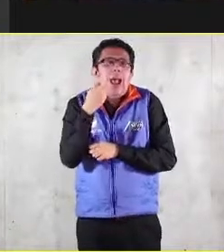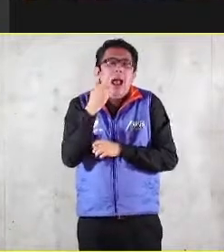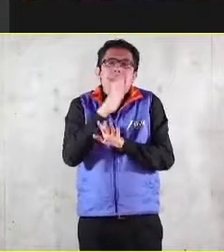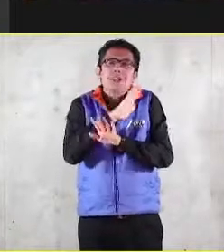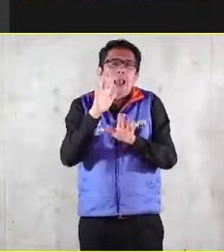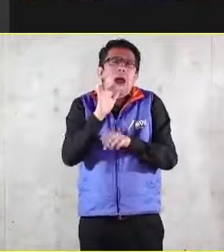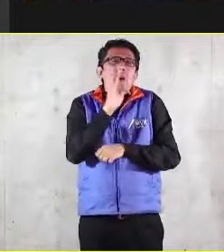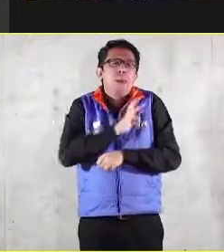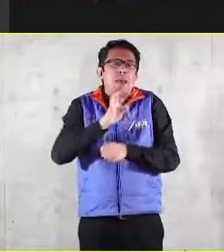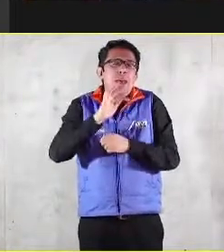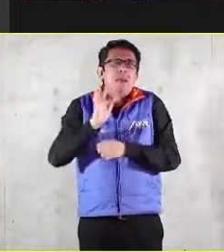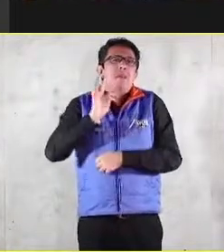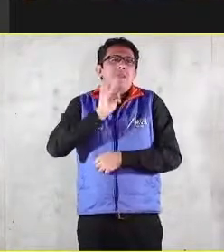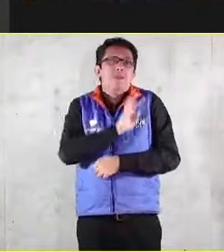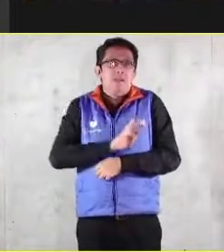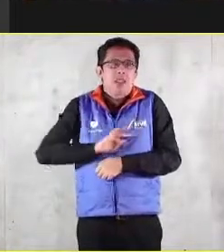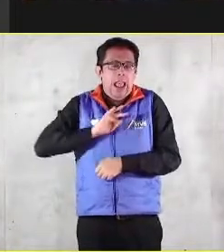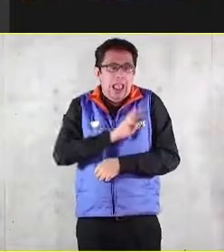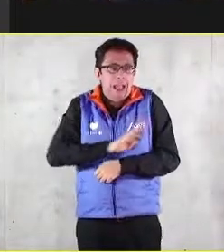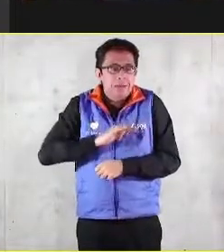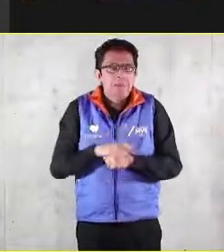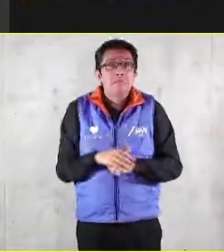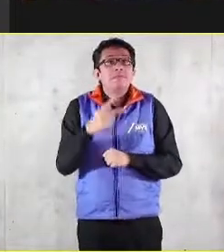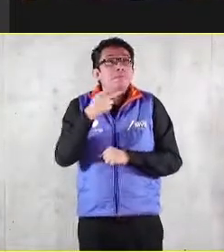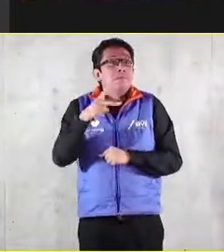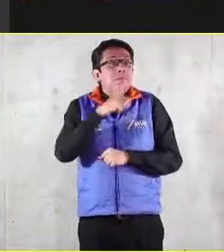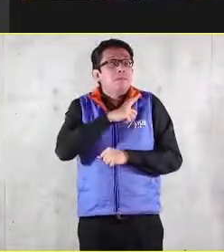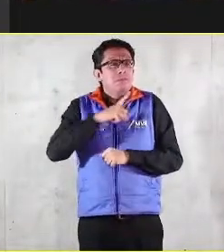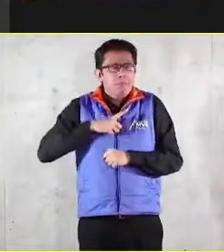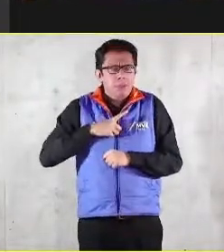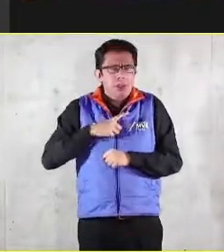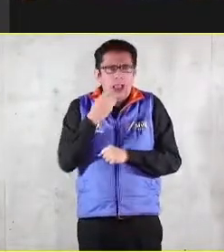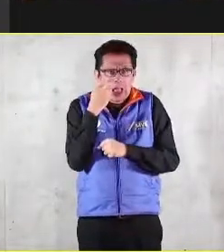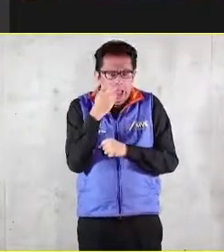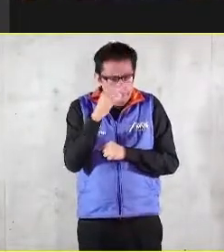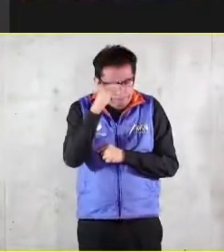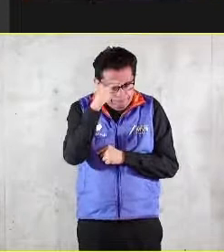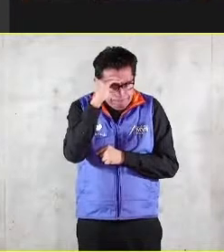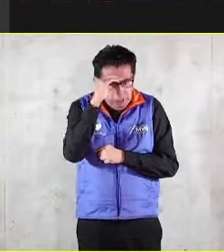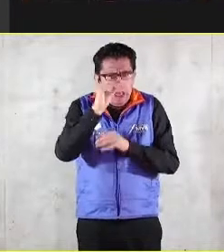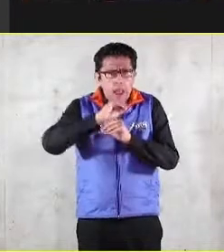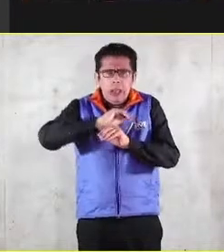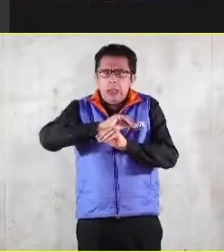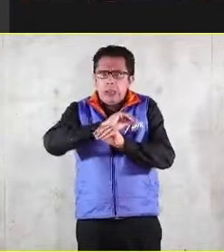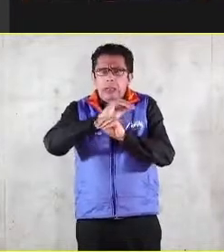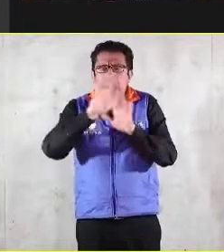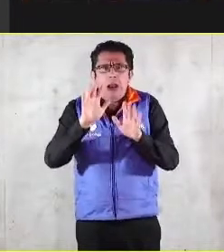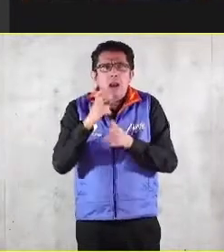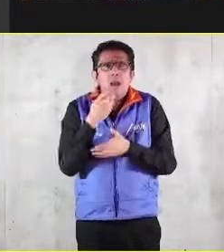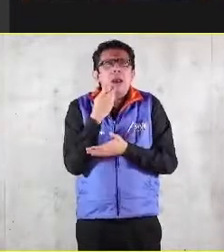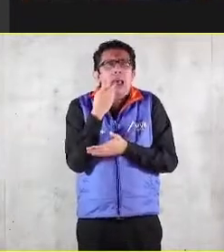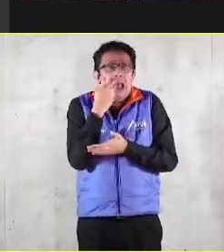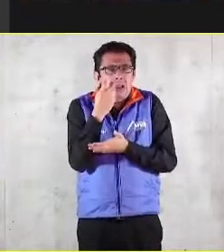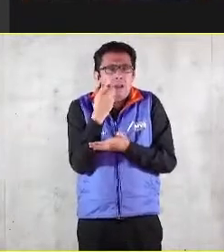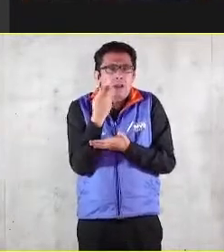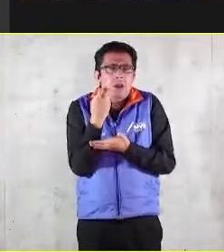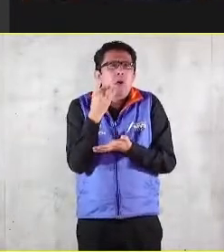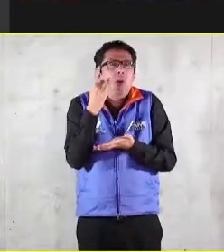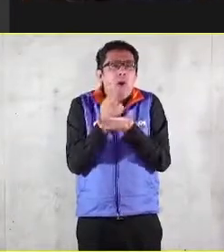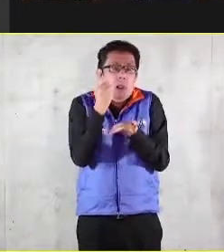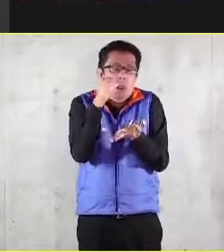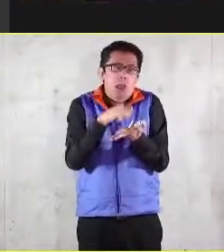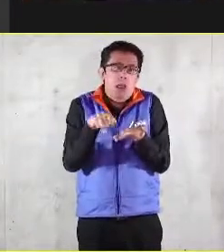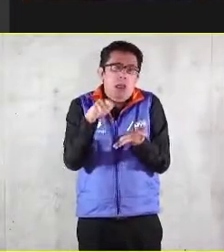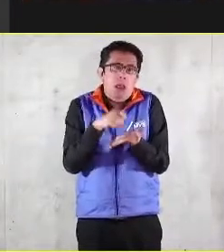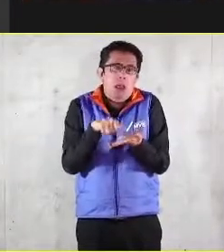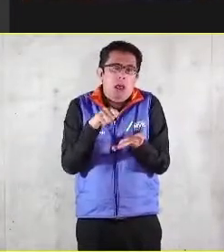El chiste es cómo definirlo, digamos, de una manera clara, pero no cerrarlo, no escribirlo en piedra, porque en la medida en la